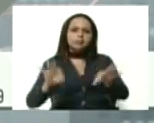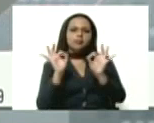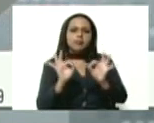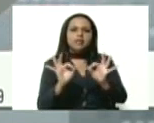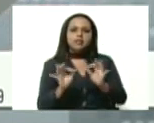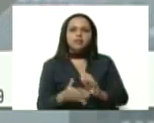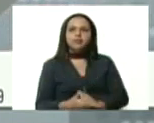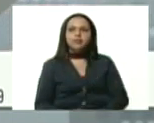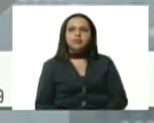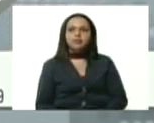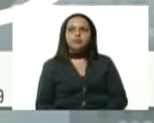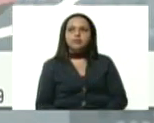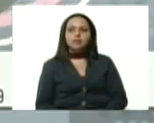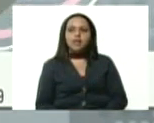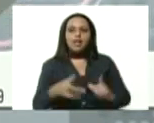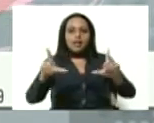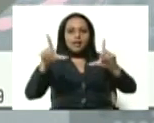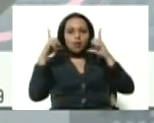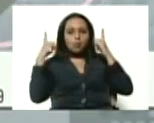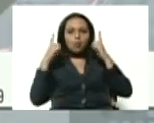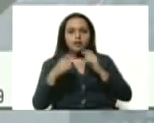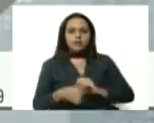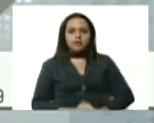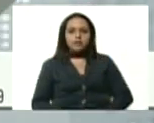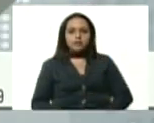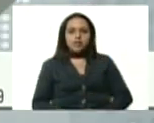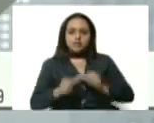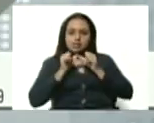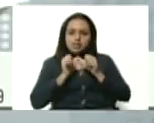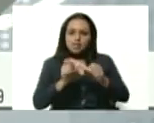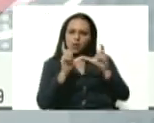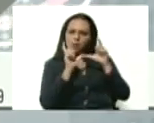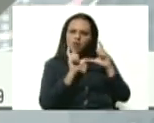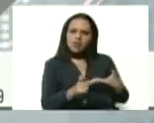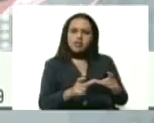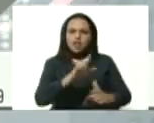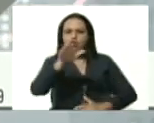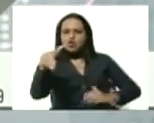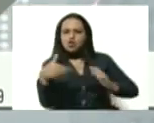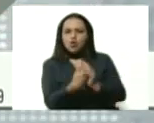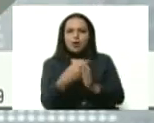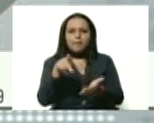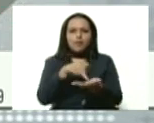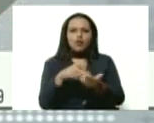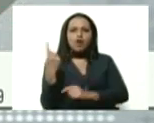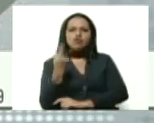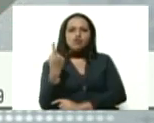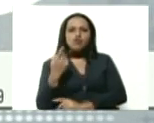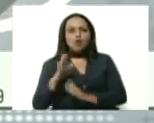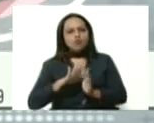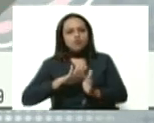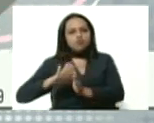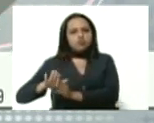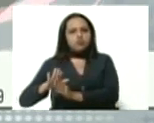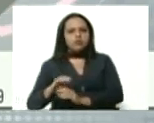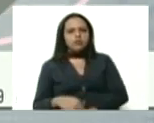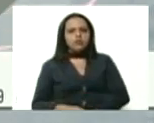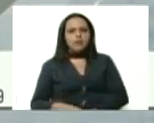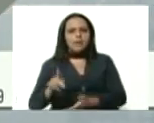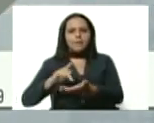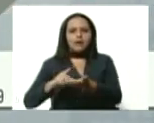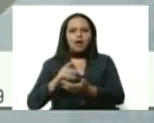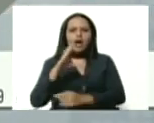En el estado de La Guaira, se mantiene la cuarentena radical en todas las parroquias, con excepción de las parroquias